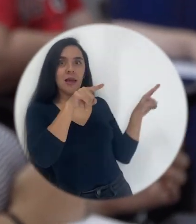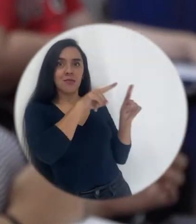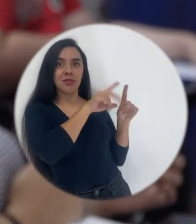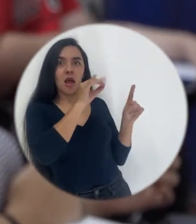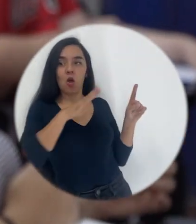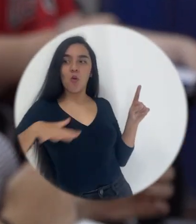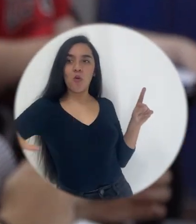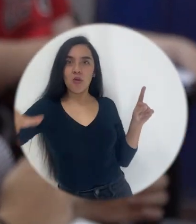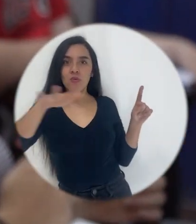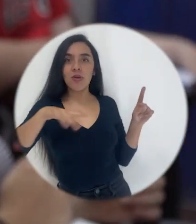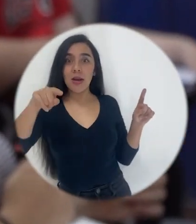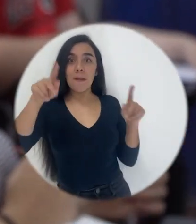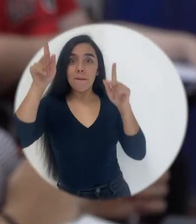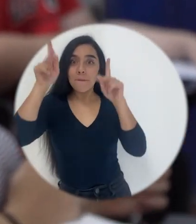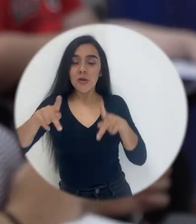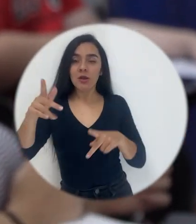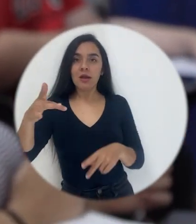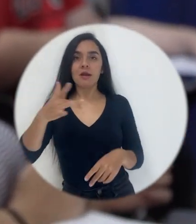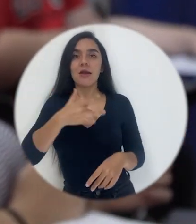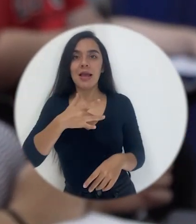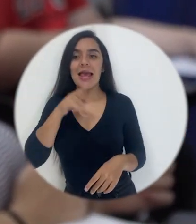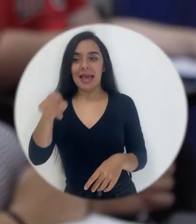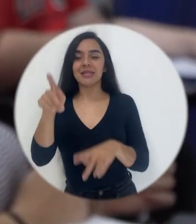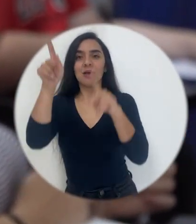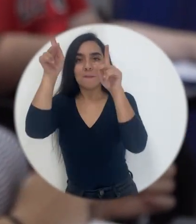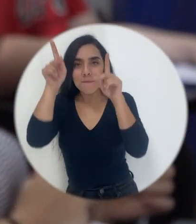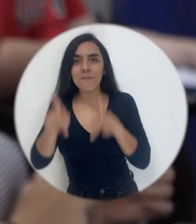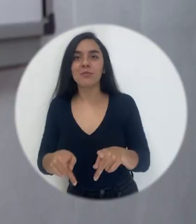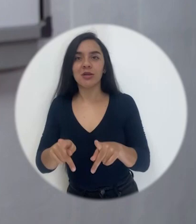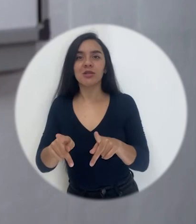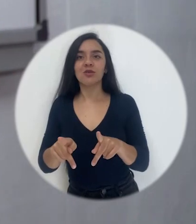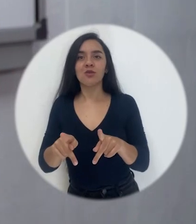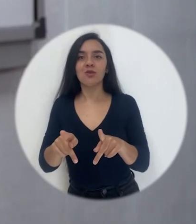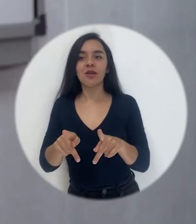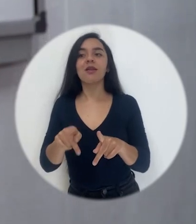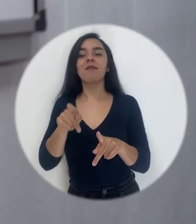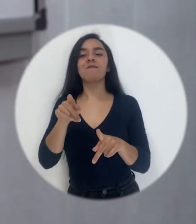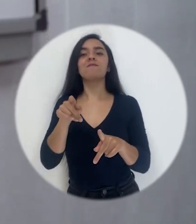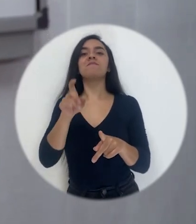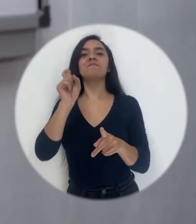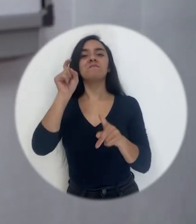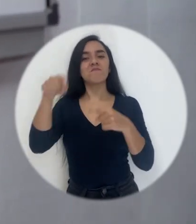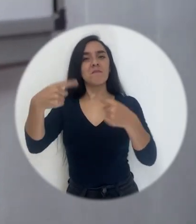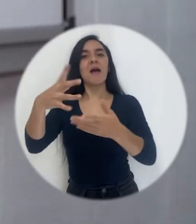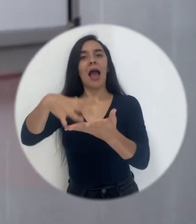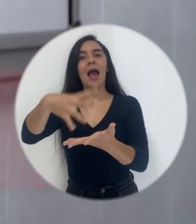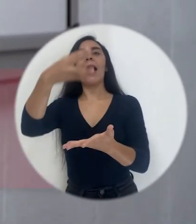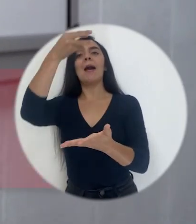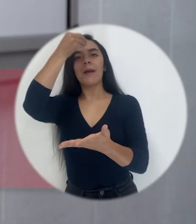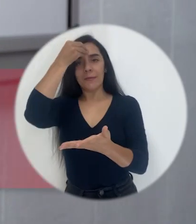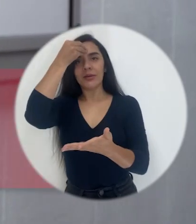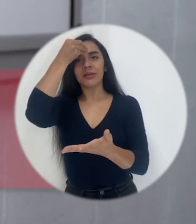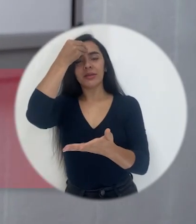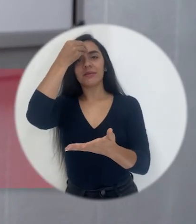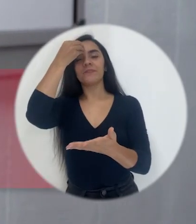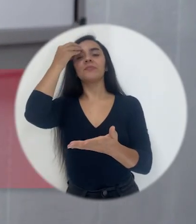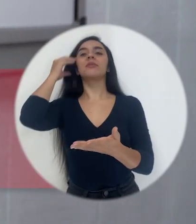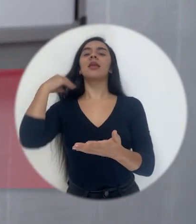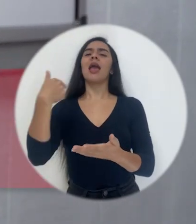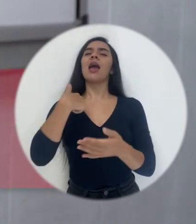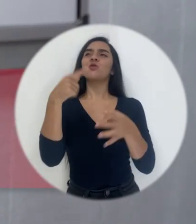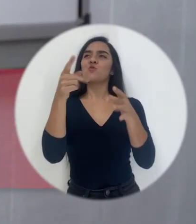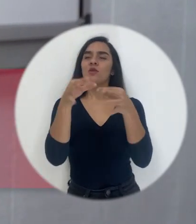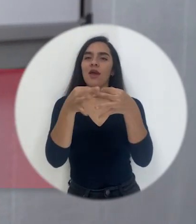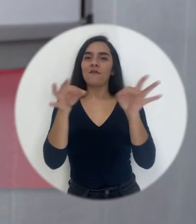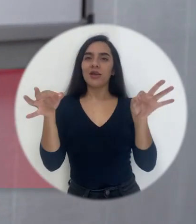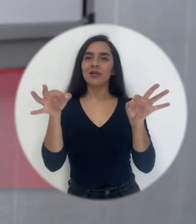o a su alrededor en realidad es una persona que sustancialmente va a aprender verdaderamente en lo que está. Hay una